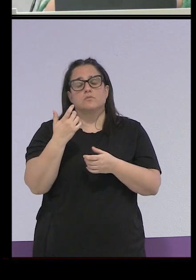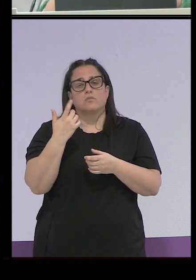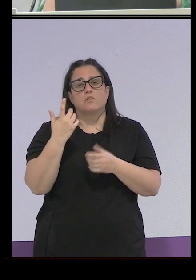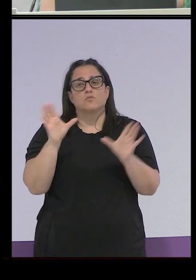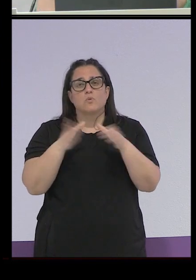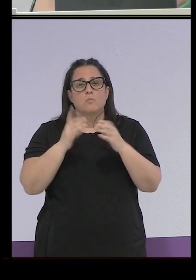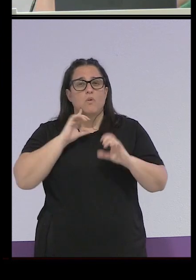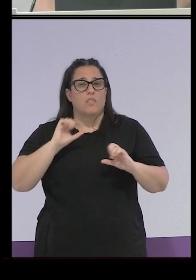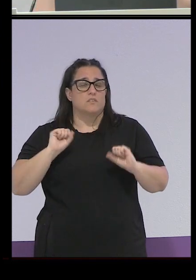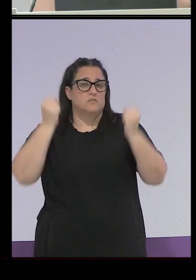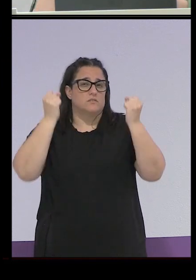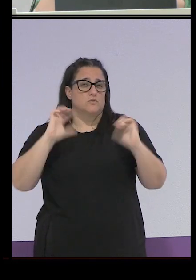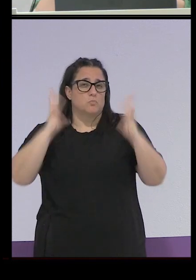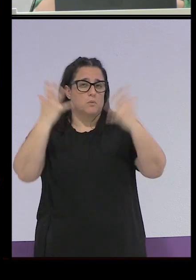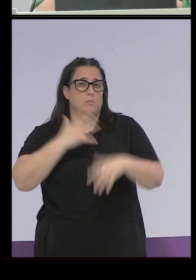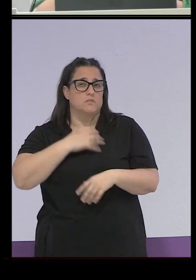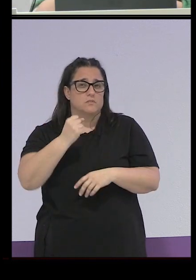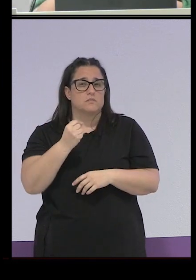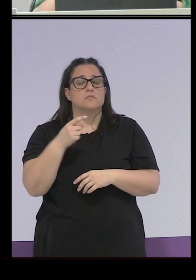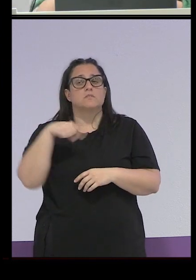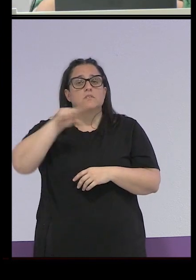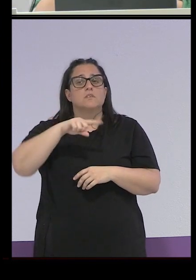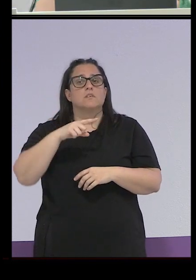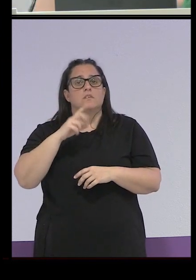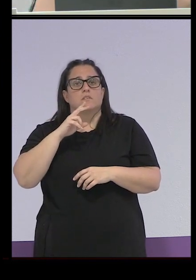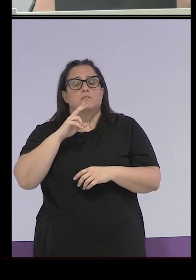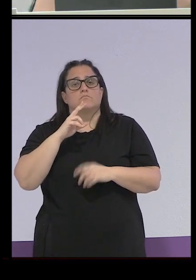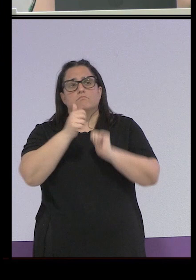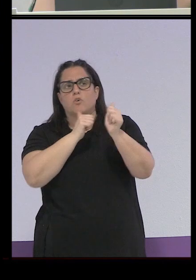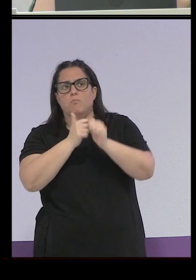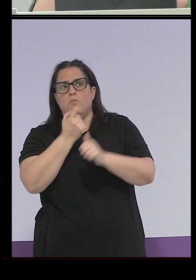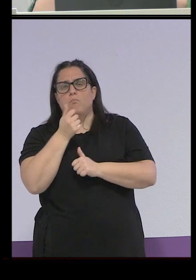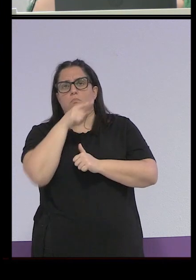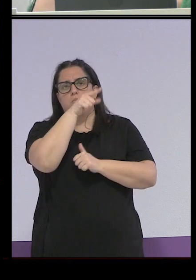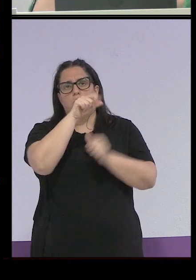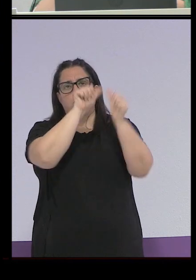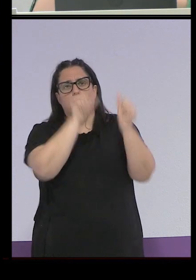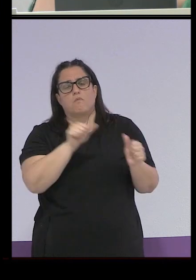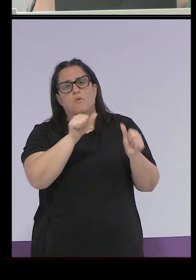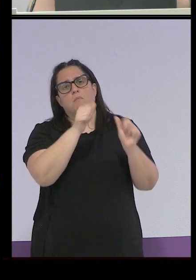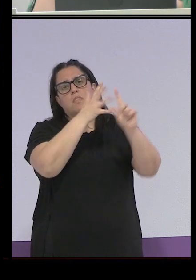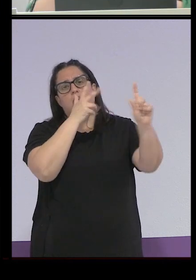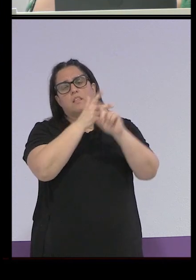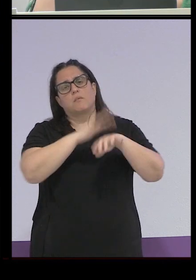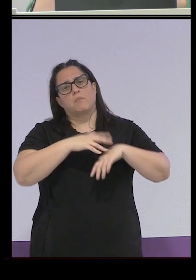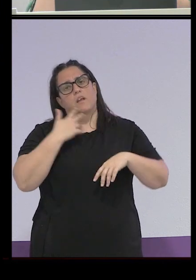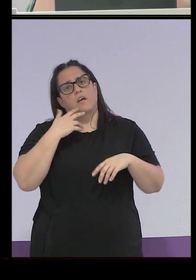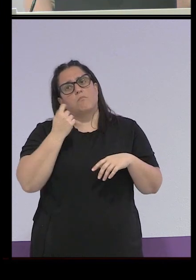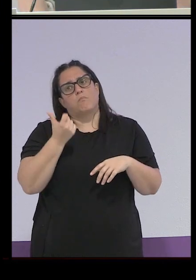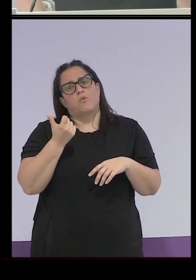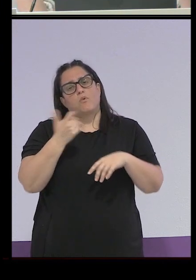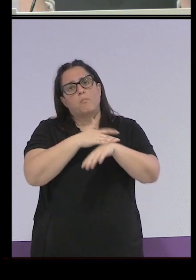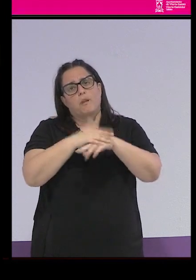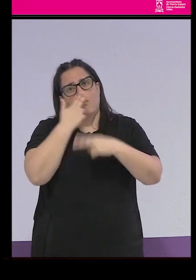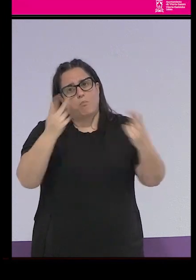supervivientes y represaliadas miran mucho a Irlanda en ese sentido en busca de la reparación del reconocimiento del perdón